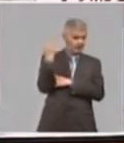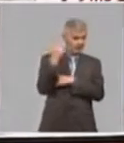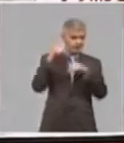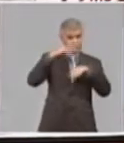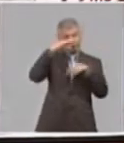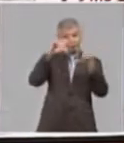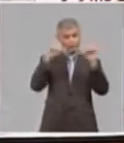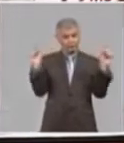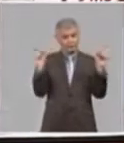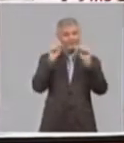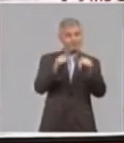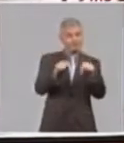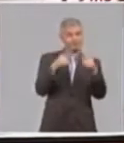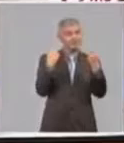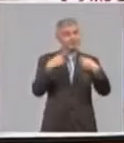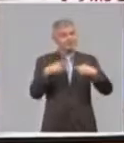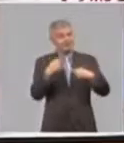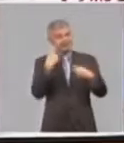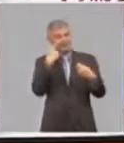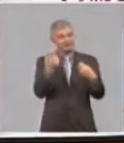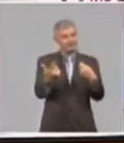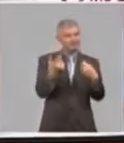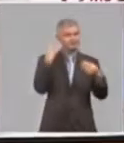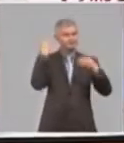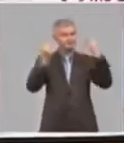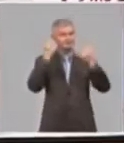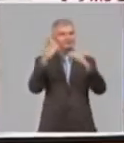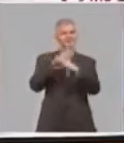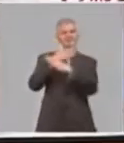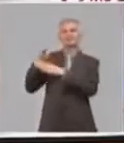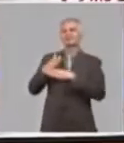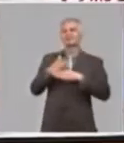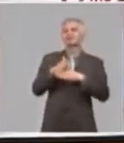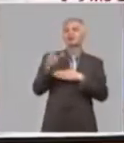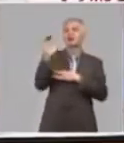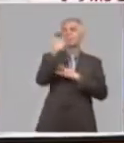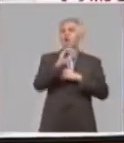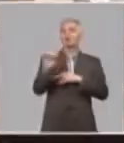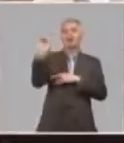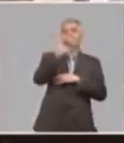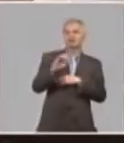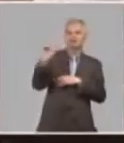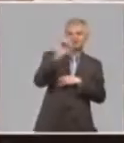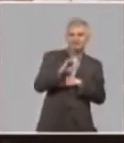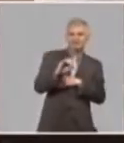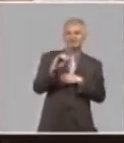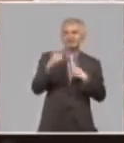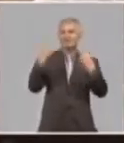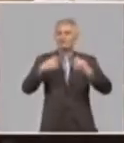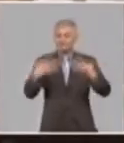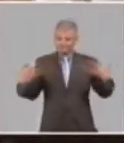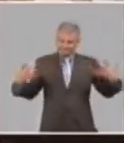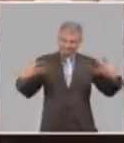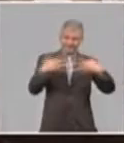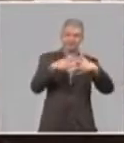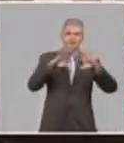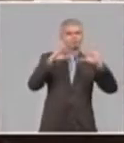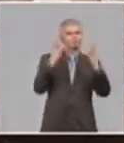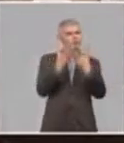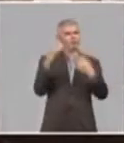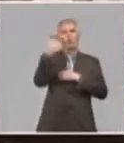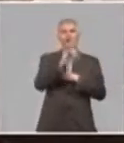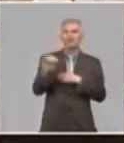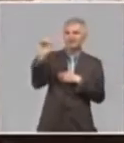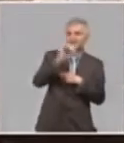de, digamos, diferentes, digamos, organismos. Tiene que haber integración, como se hace,